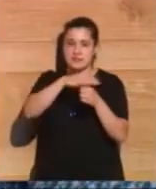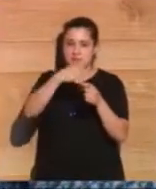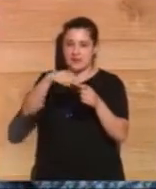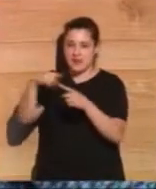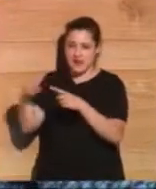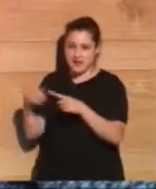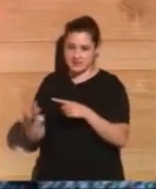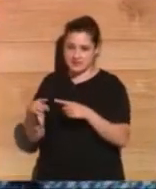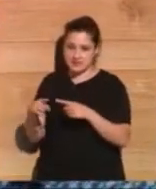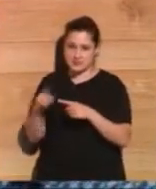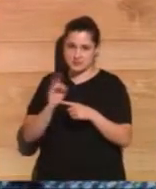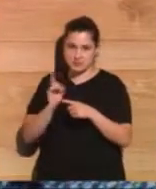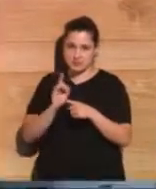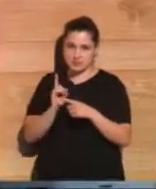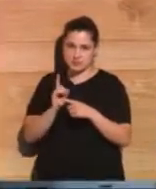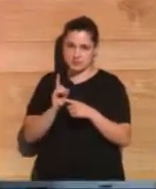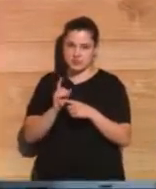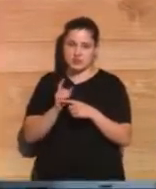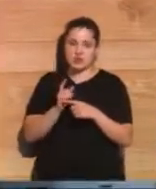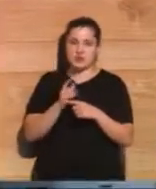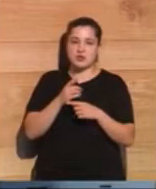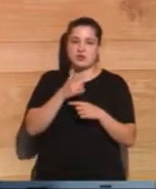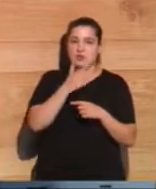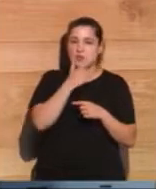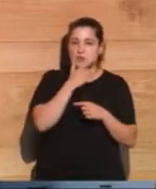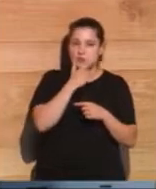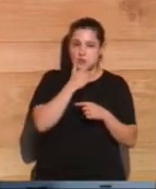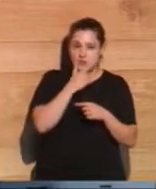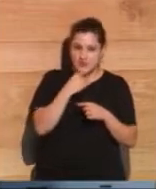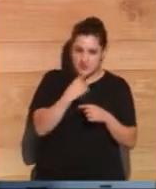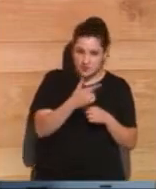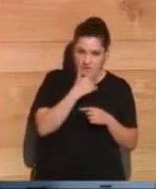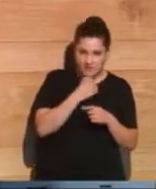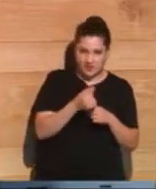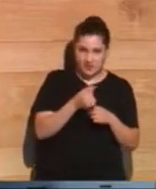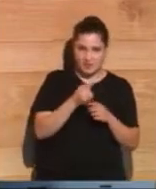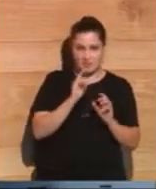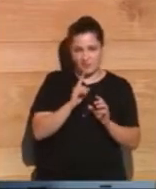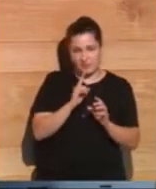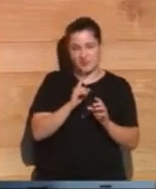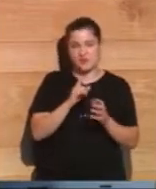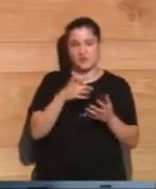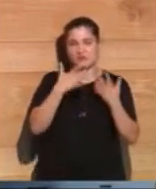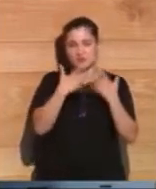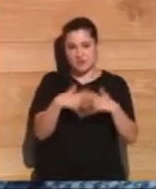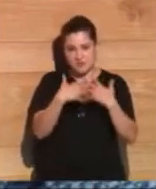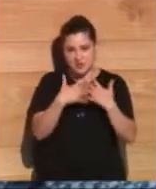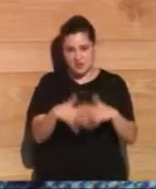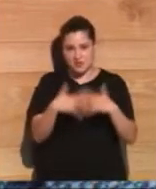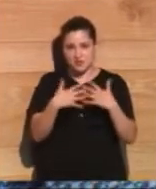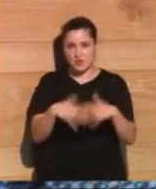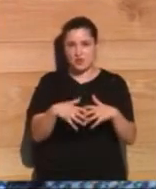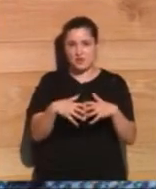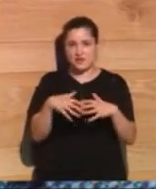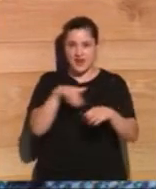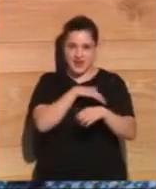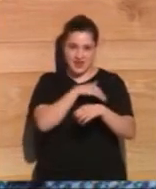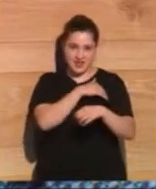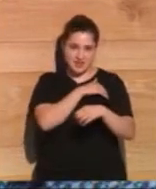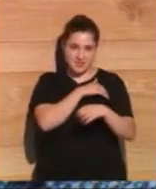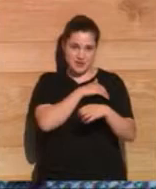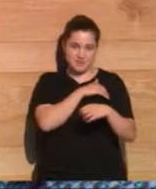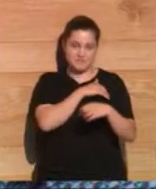Y esto, repito, no es fácil decirlo, pero las tendencias de funcionamiento de la academia